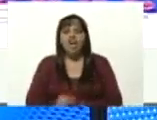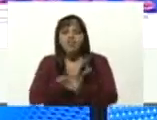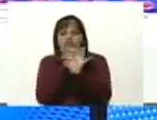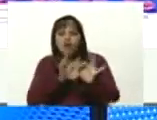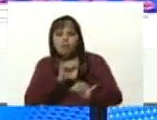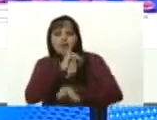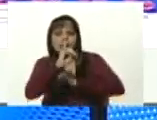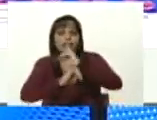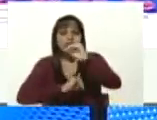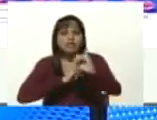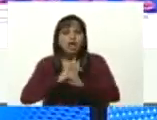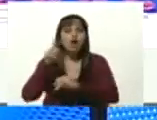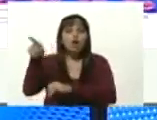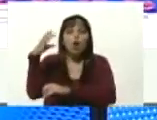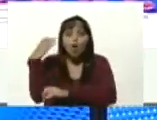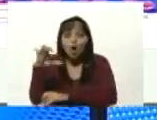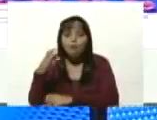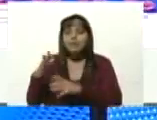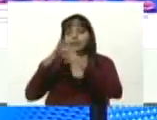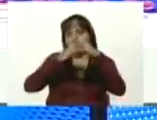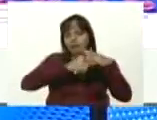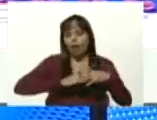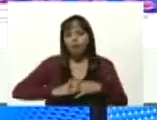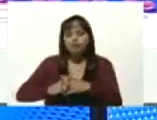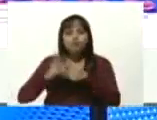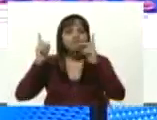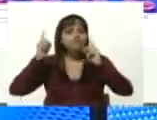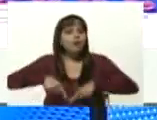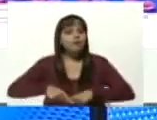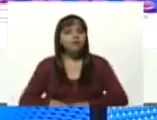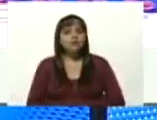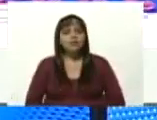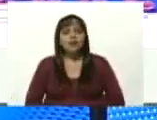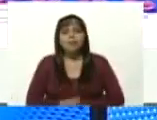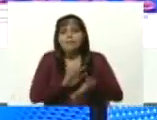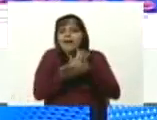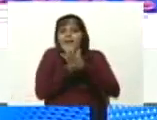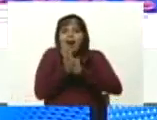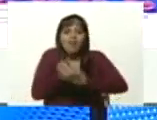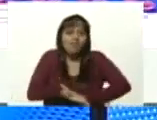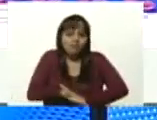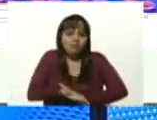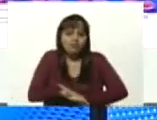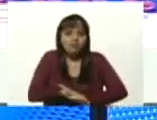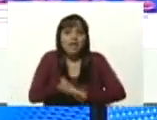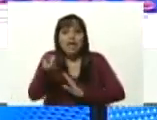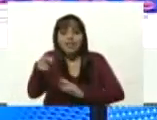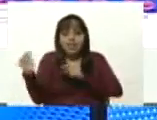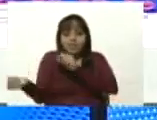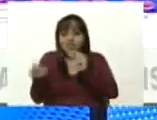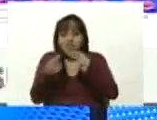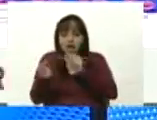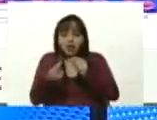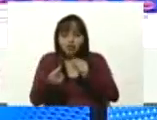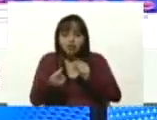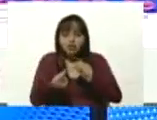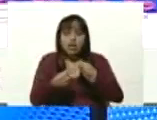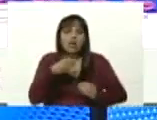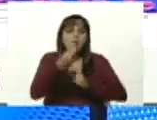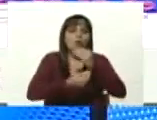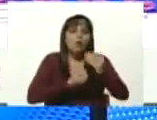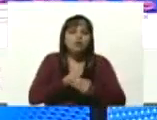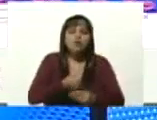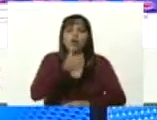desde Colombia desde Estados Unidos para acabar con este diálogo que hemos construido con